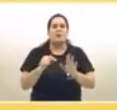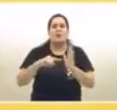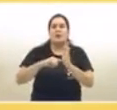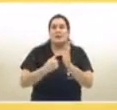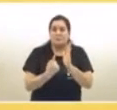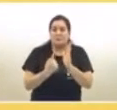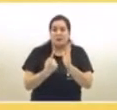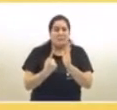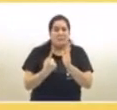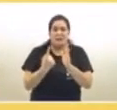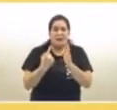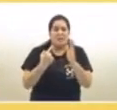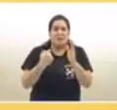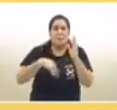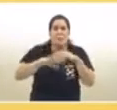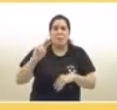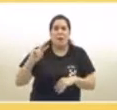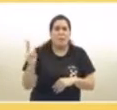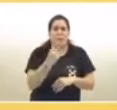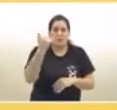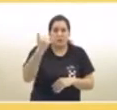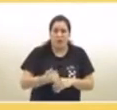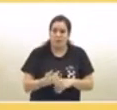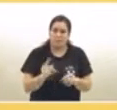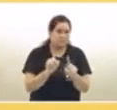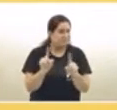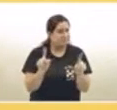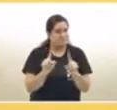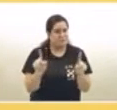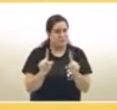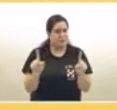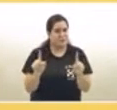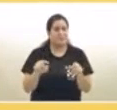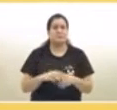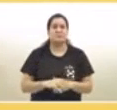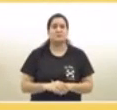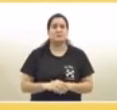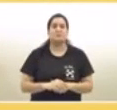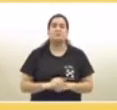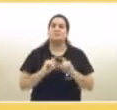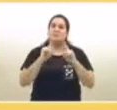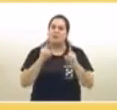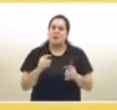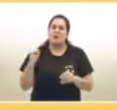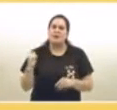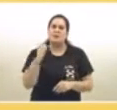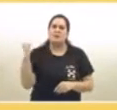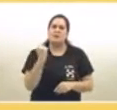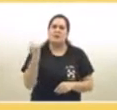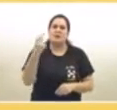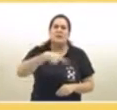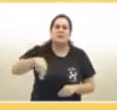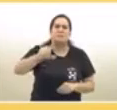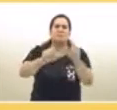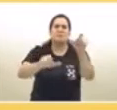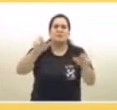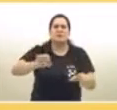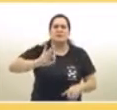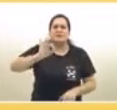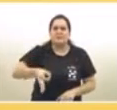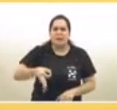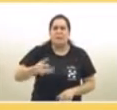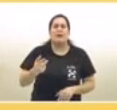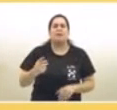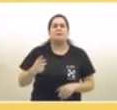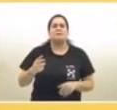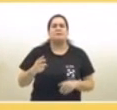tasa más alta de letalidad, pero además digamos es muy importante que la gente sepa que la tasa de letalidad se